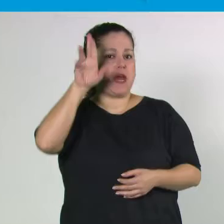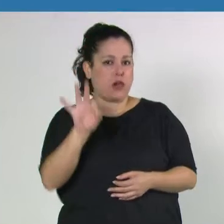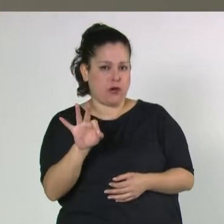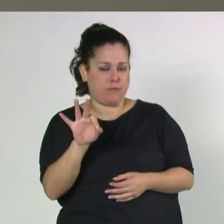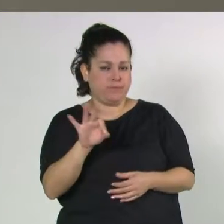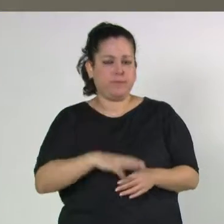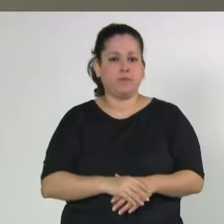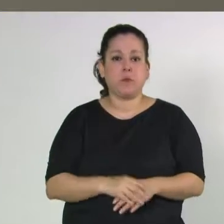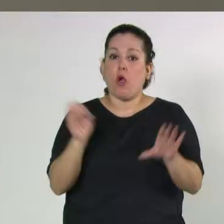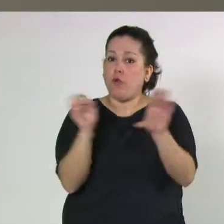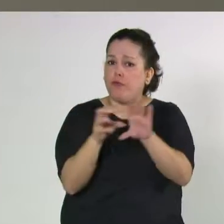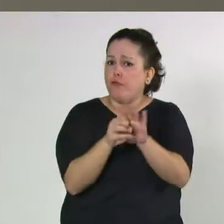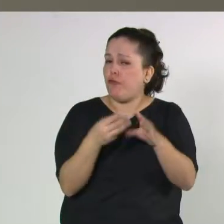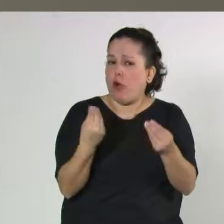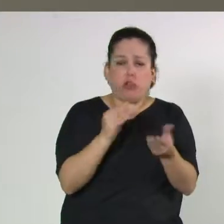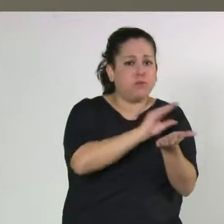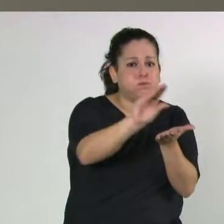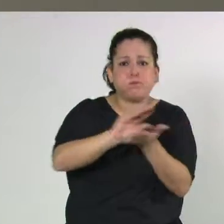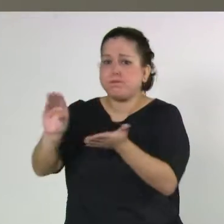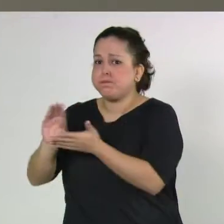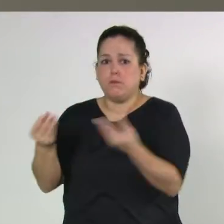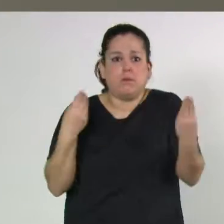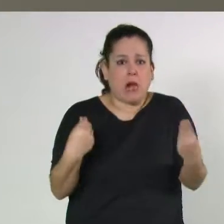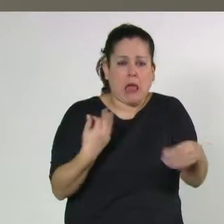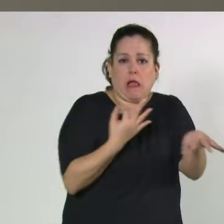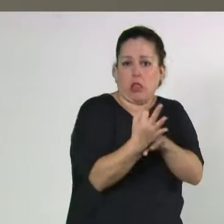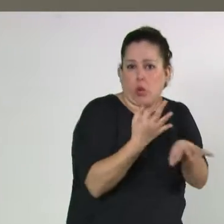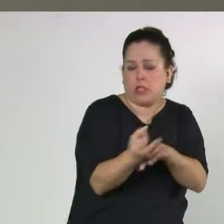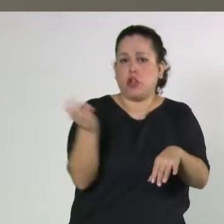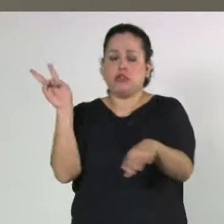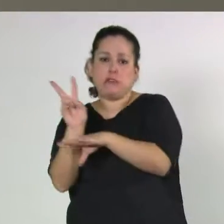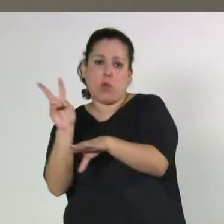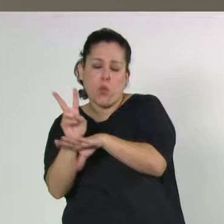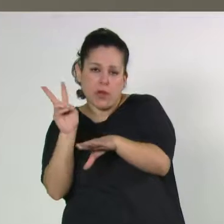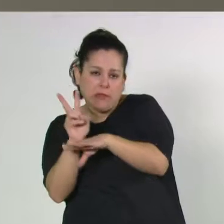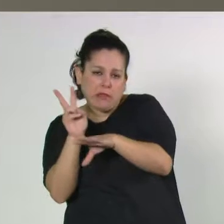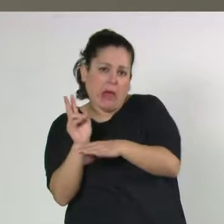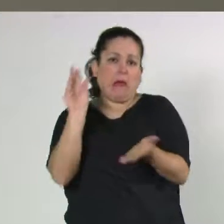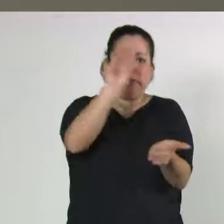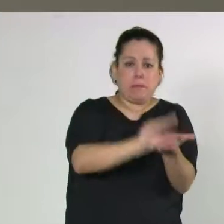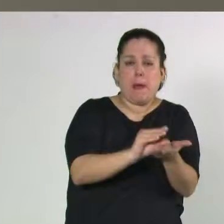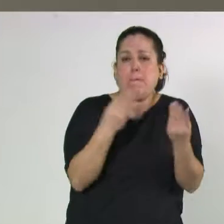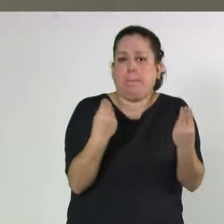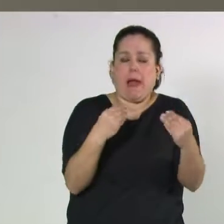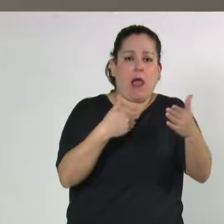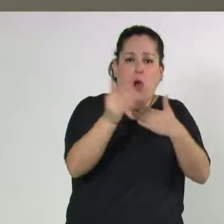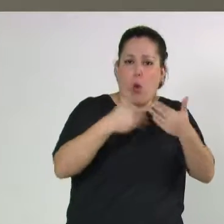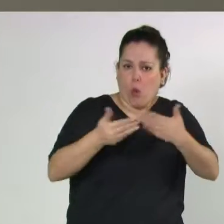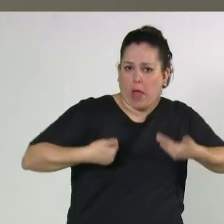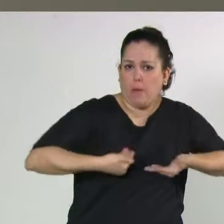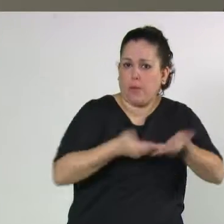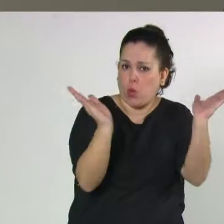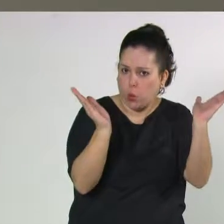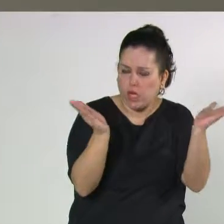Un fondo que va en forma directa para educación, para seguridad, para obras públicas.